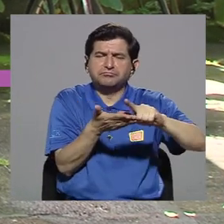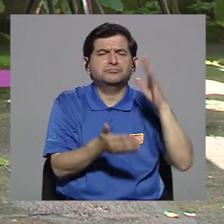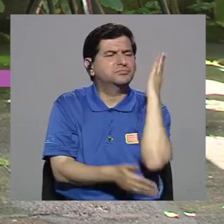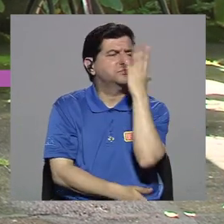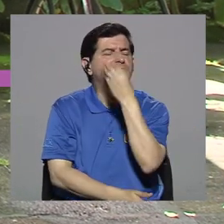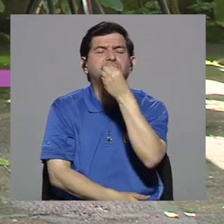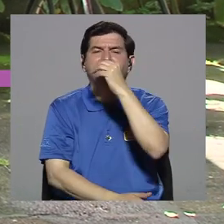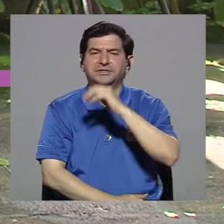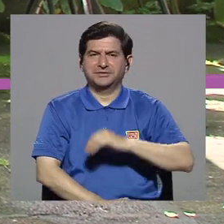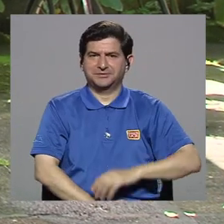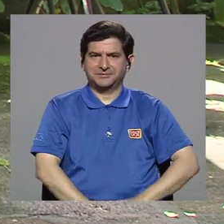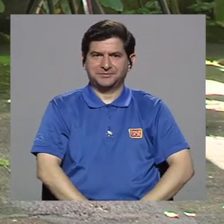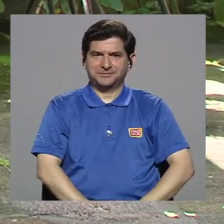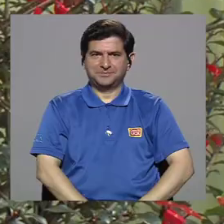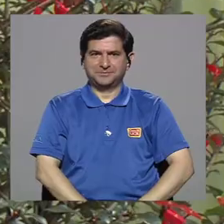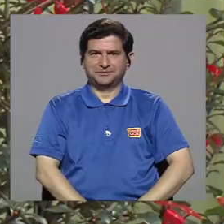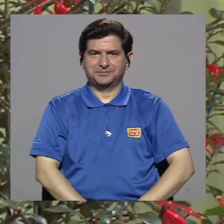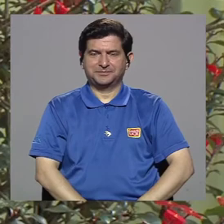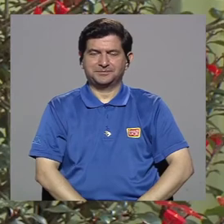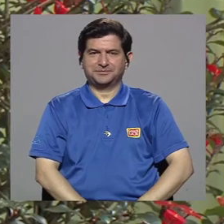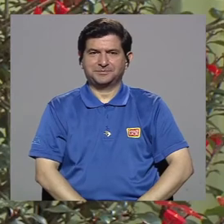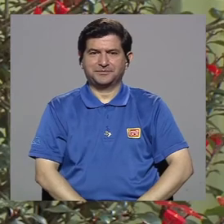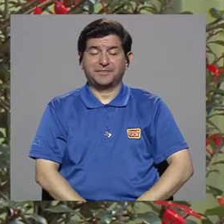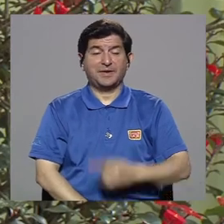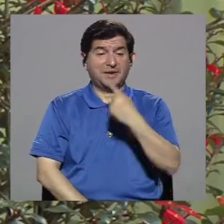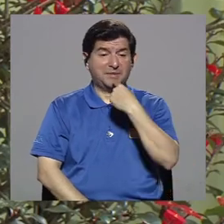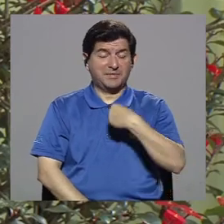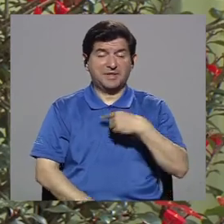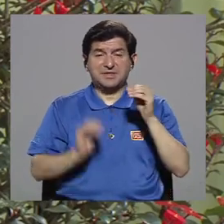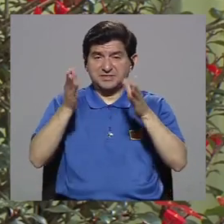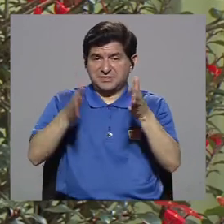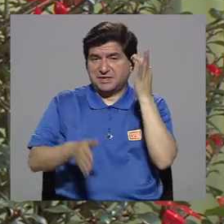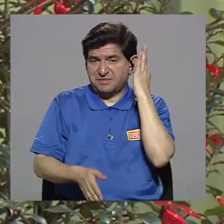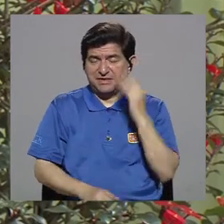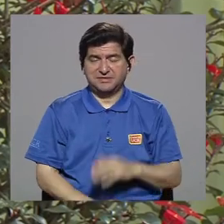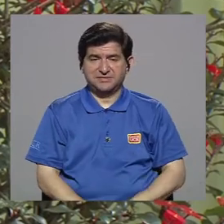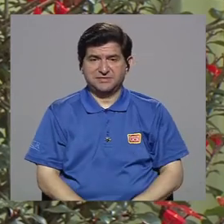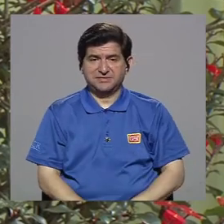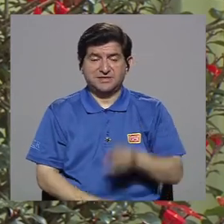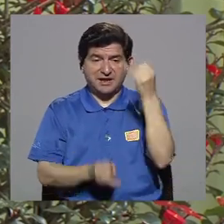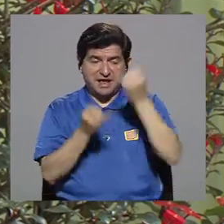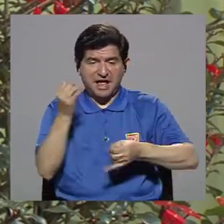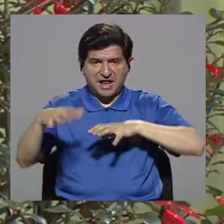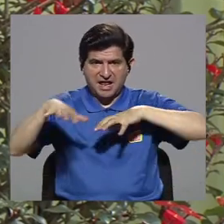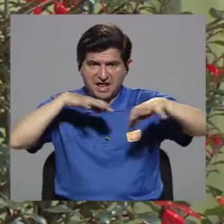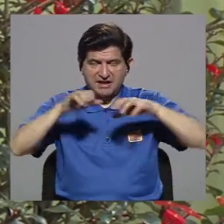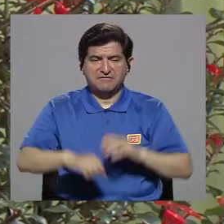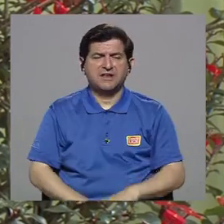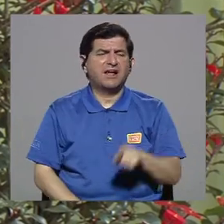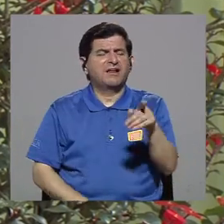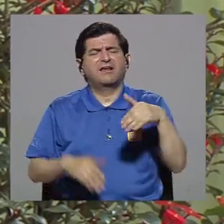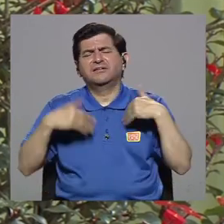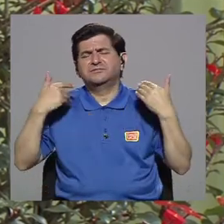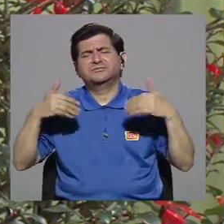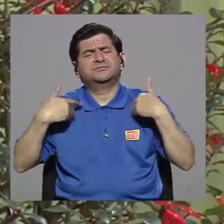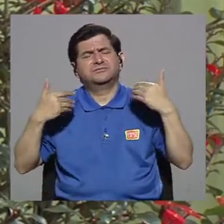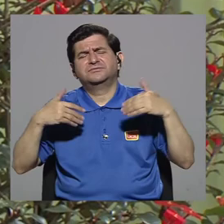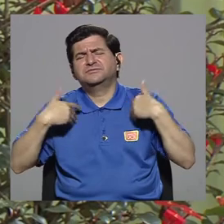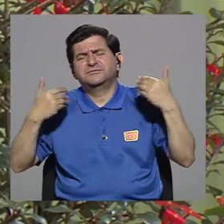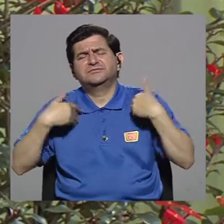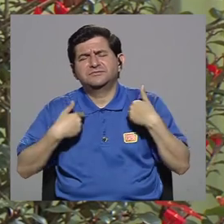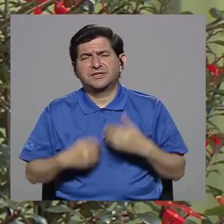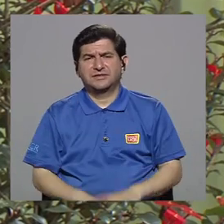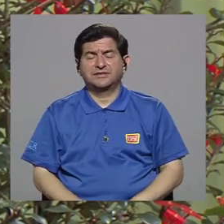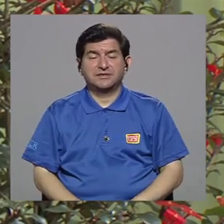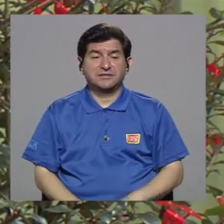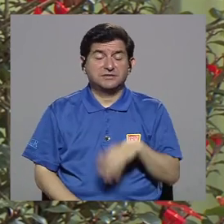Entonces, me decía la maestra que al cabo de la actividad estuvieron felices los chiquitos en el campo, porque a los chiquitos les encanta el campo y